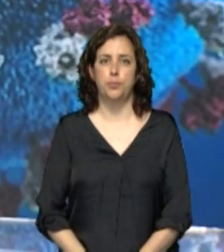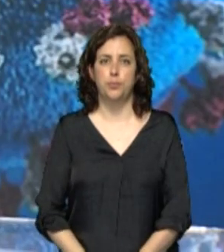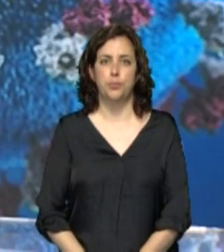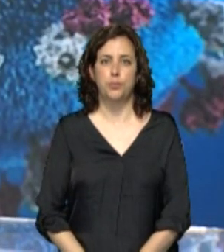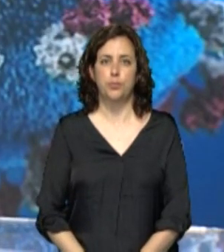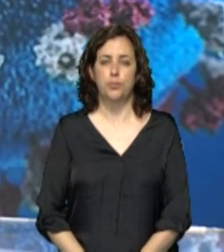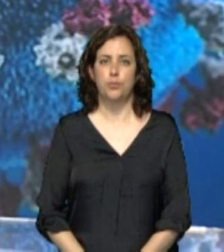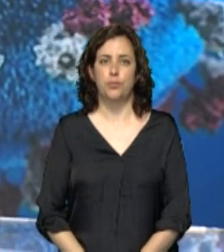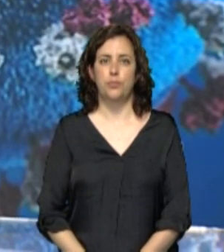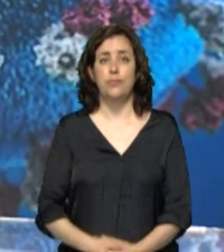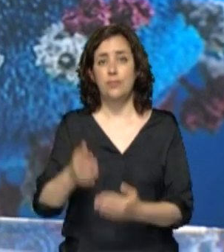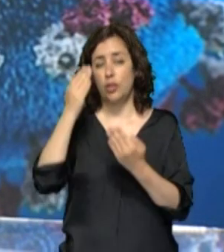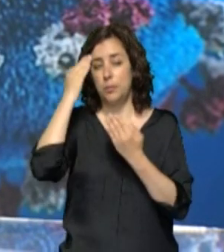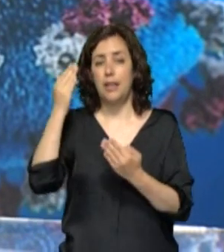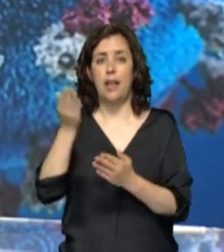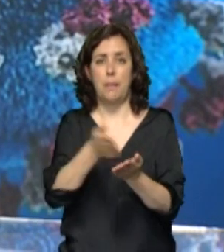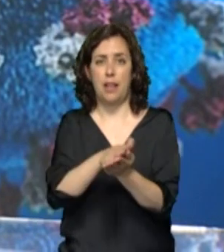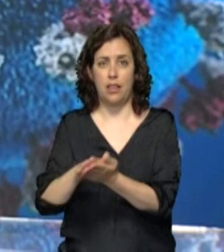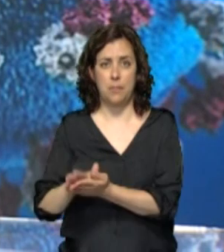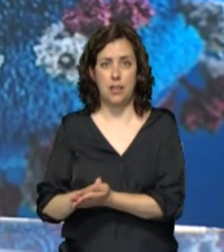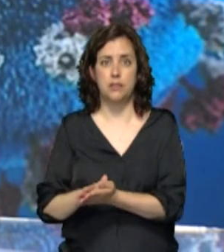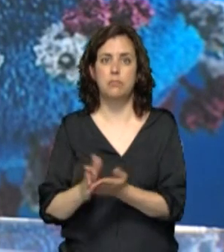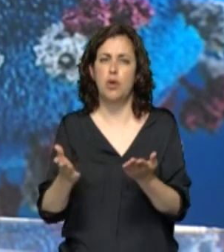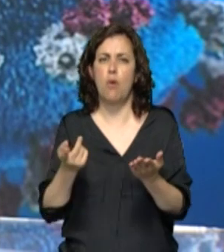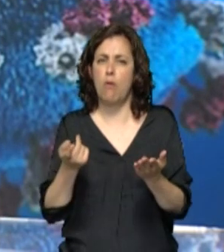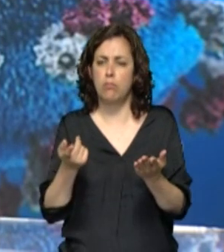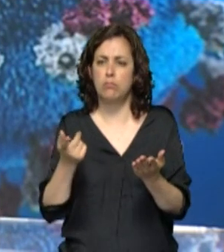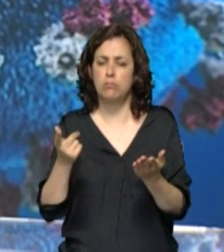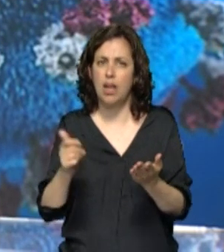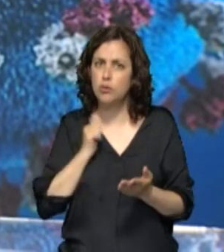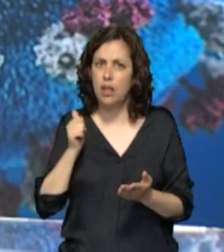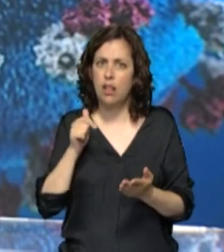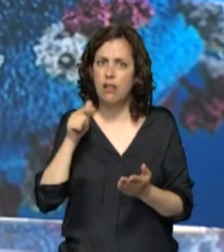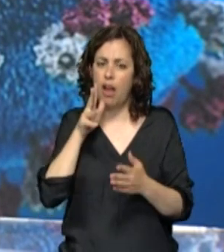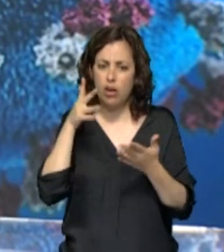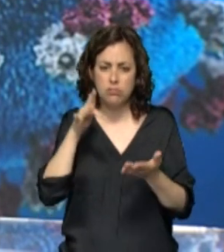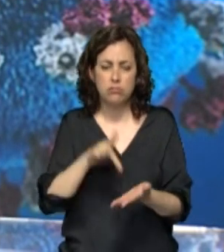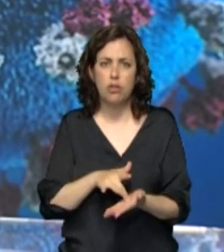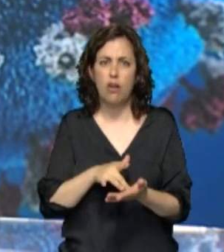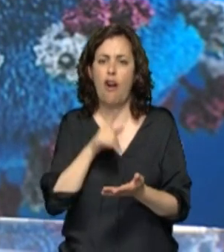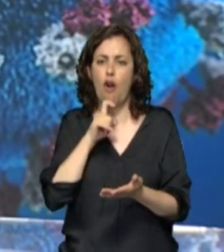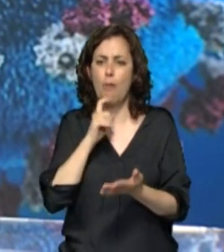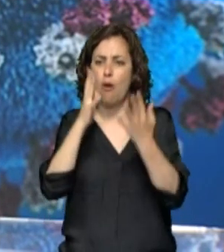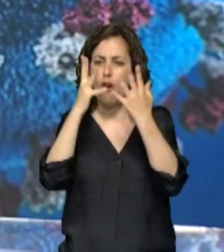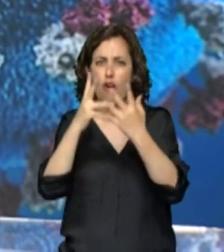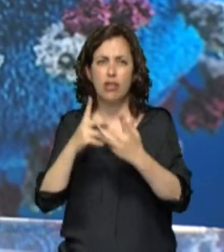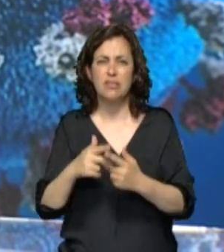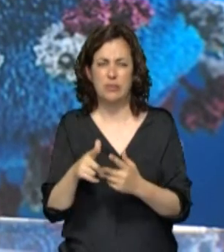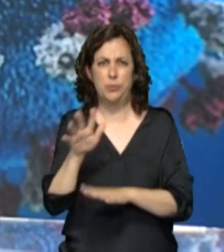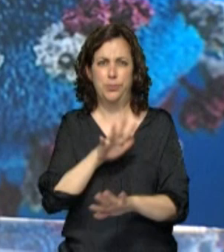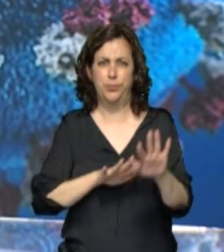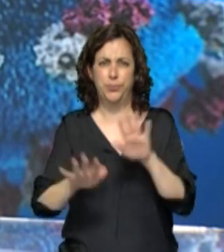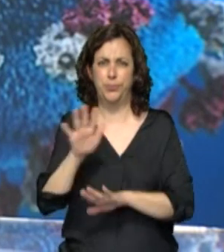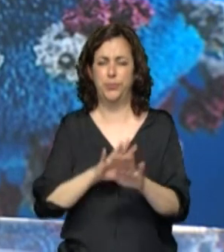Bueno, un recuerdo a las víctimas que llega en medio de la confusión a la hora de contar precisamente a los fallecidos. Ayer volvió a haber